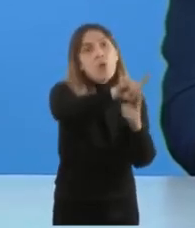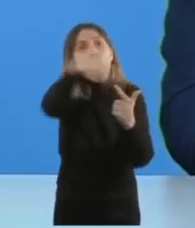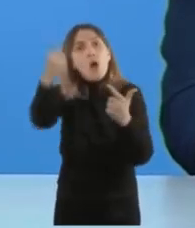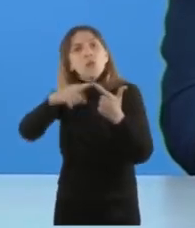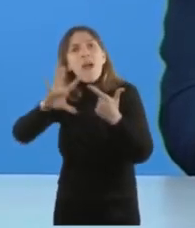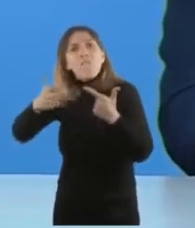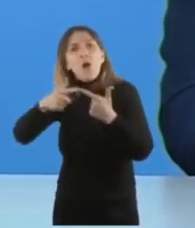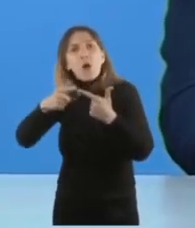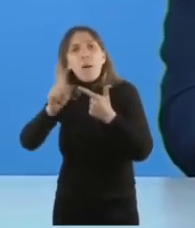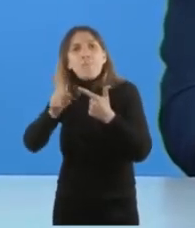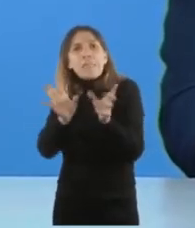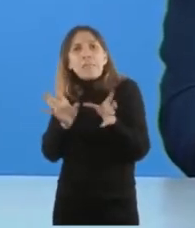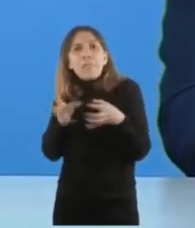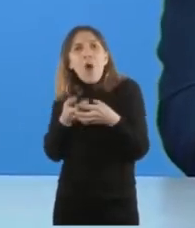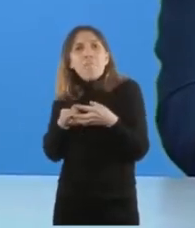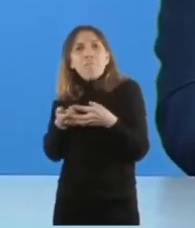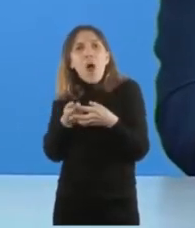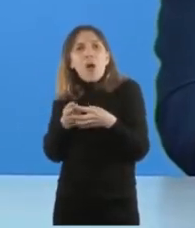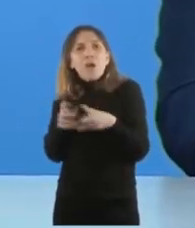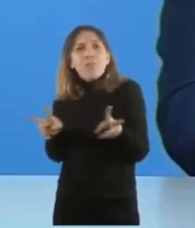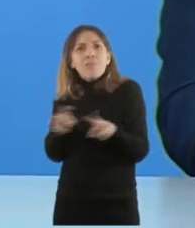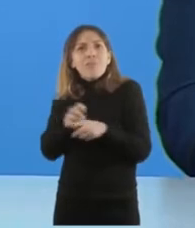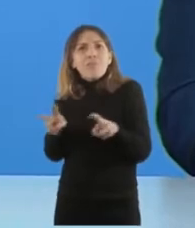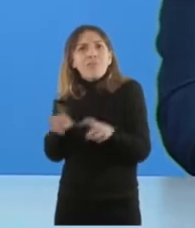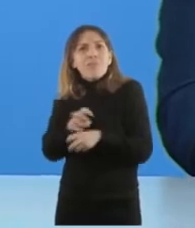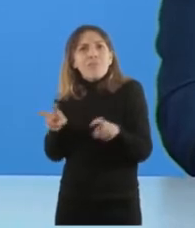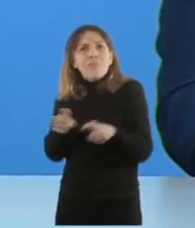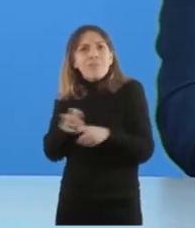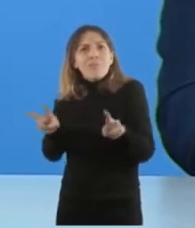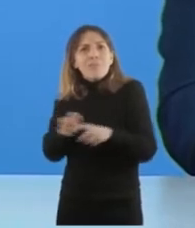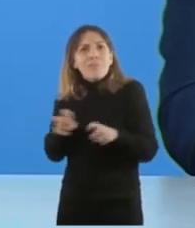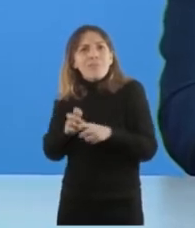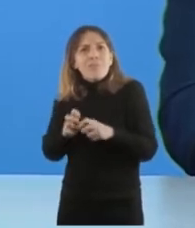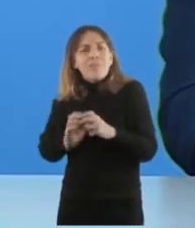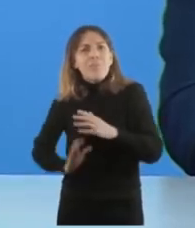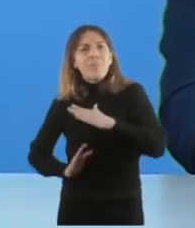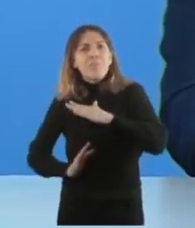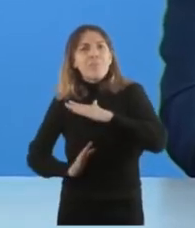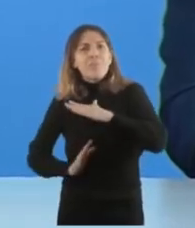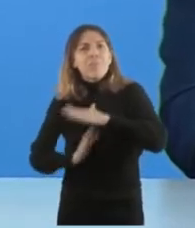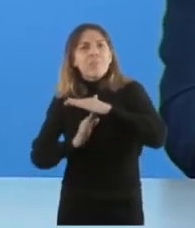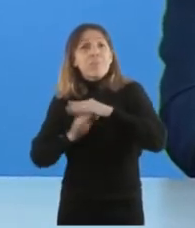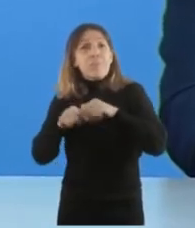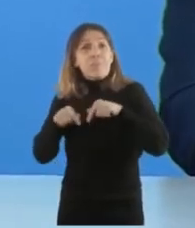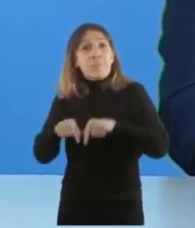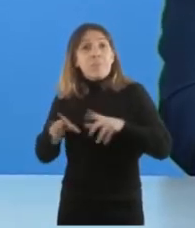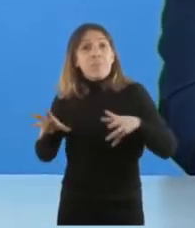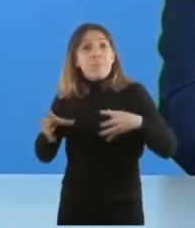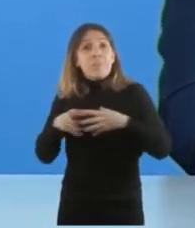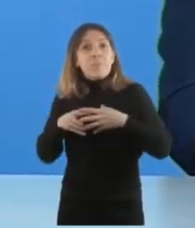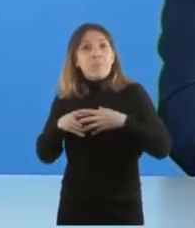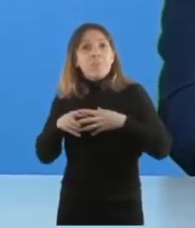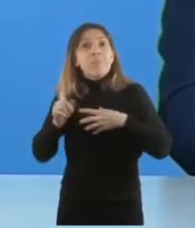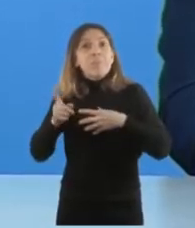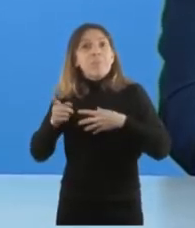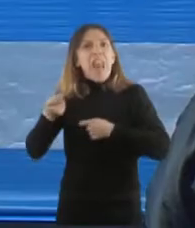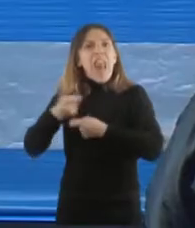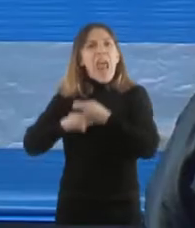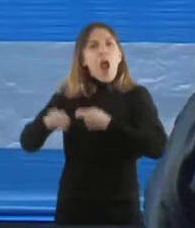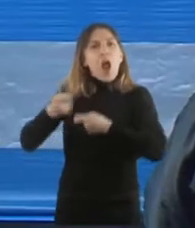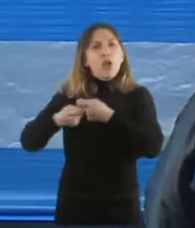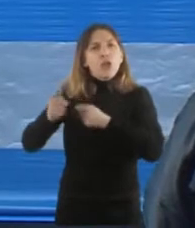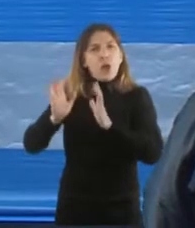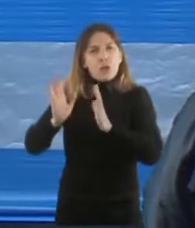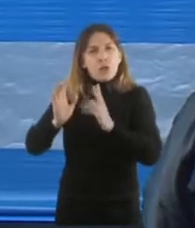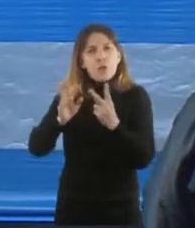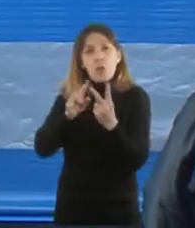concentración de la riqueza, que tiene un anclaje centralmente en los negocios financieros. Y